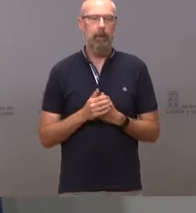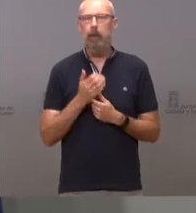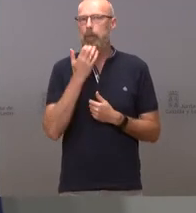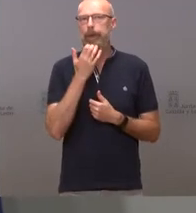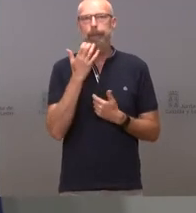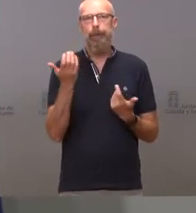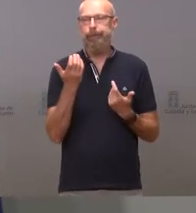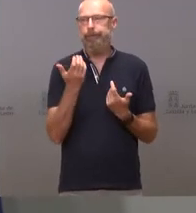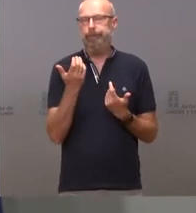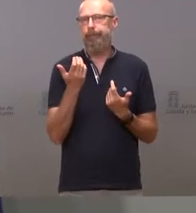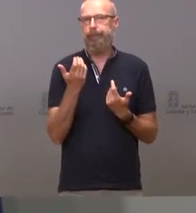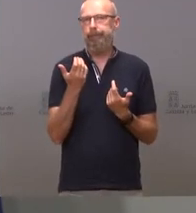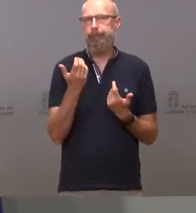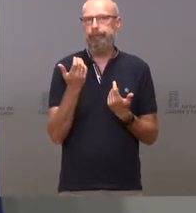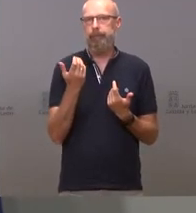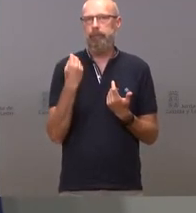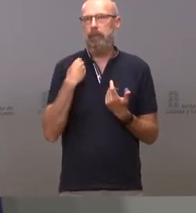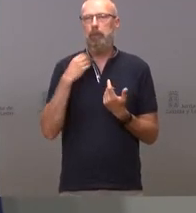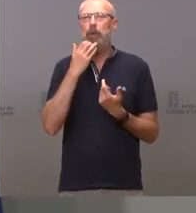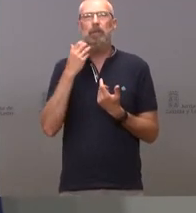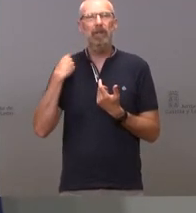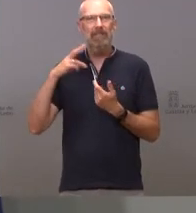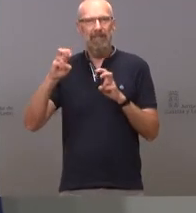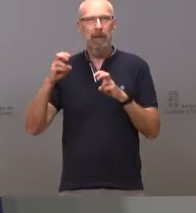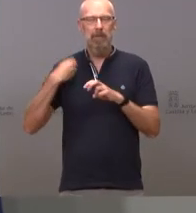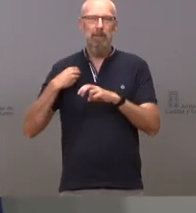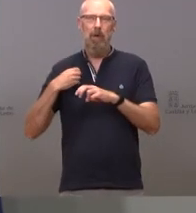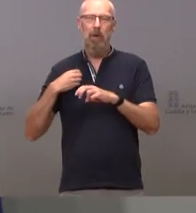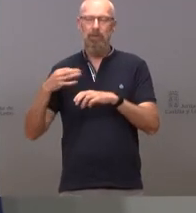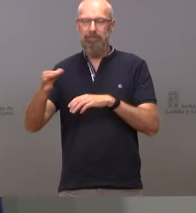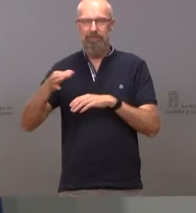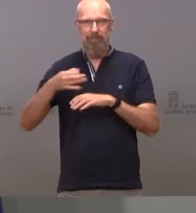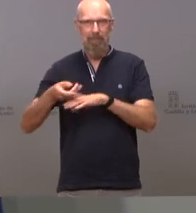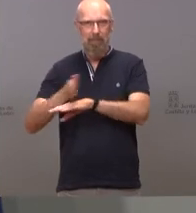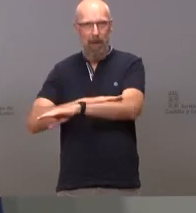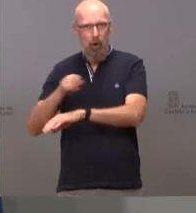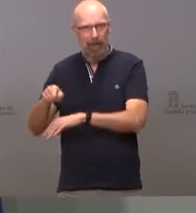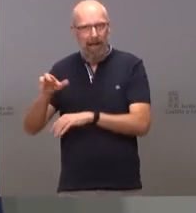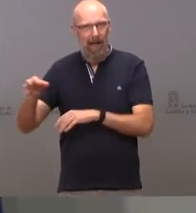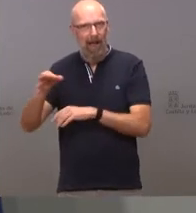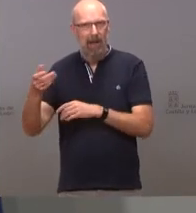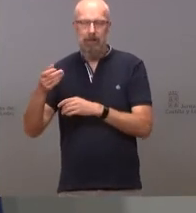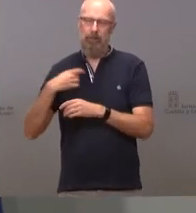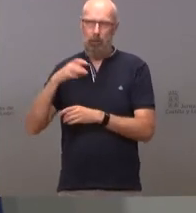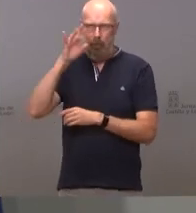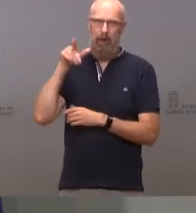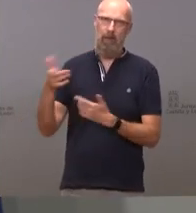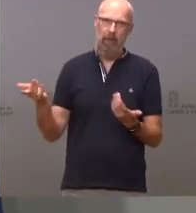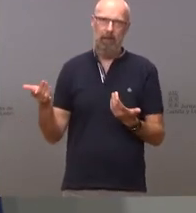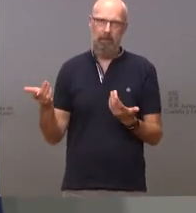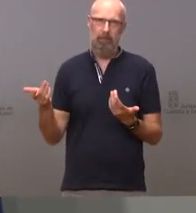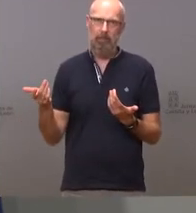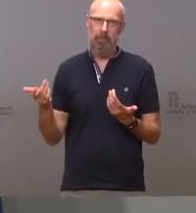visto con respecto al brote de Mallorca son sorprendentes que es la manera más suave a la que uno puede